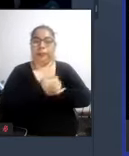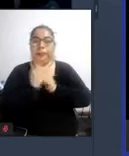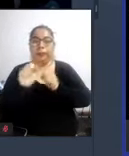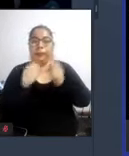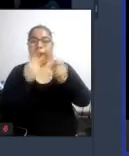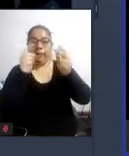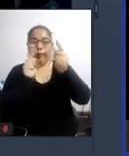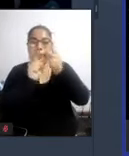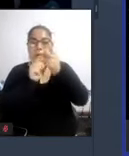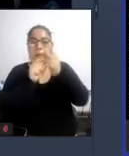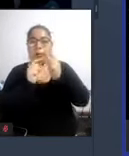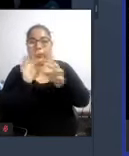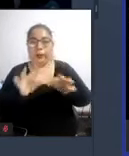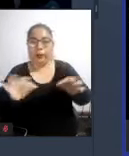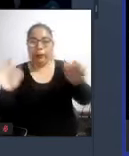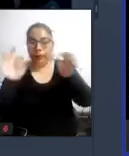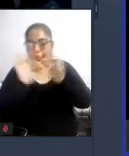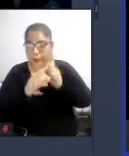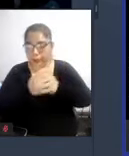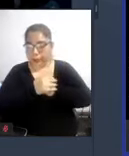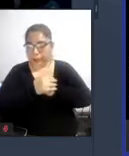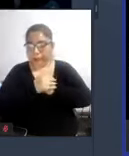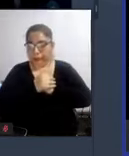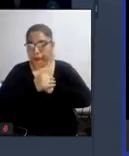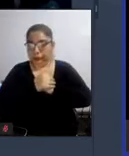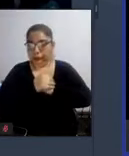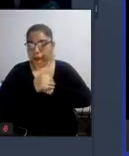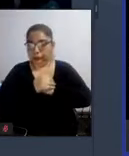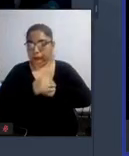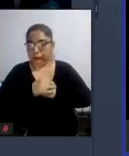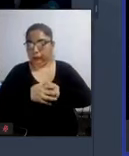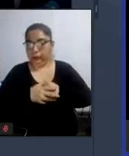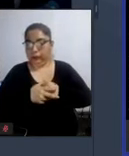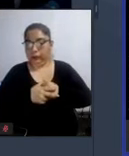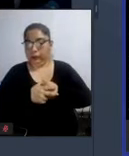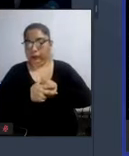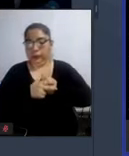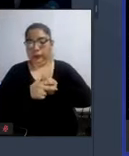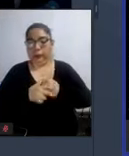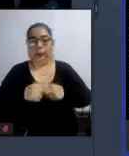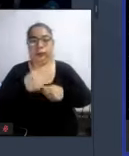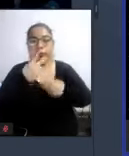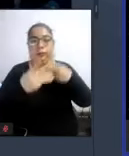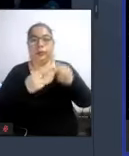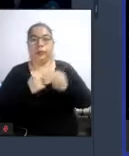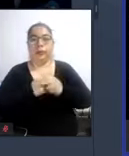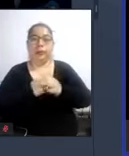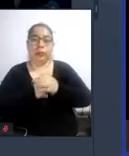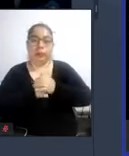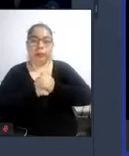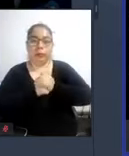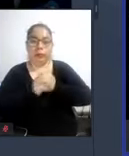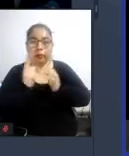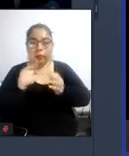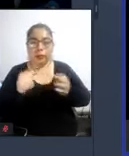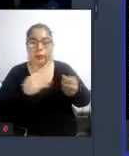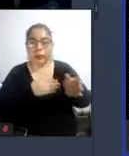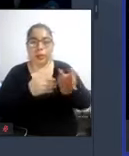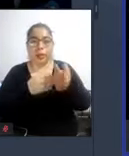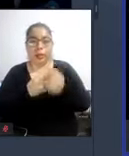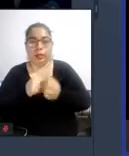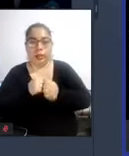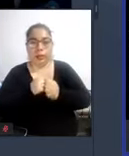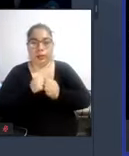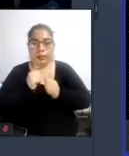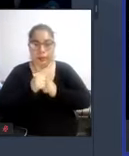punto muy importante que también se ha dicho es que al implementar la accesibilidad y el diseño